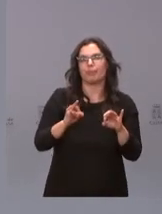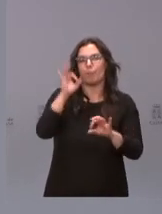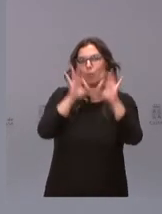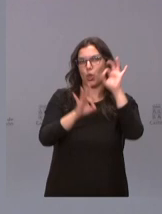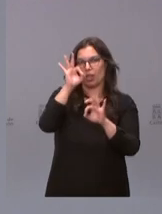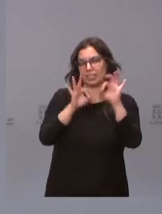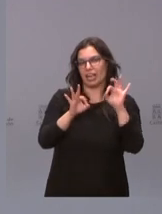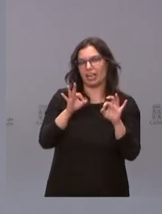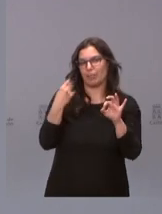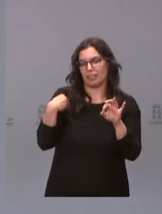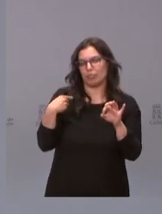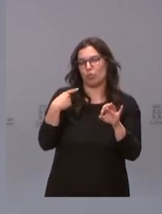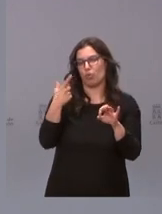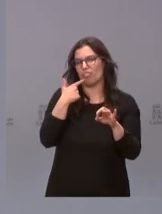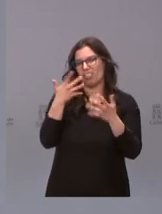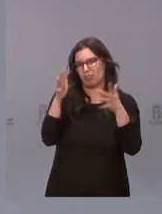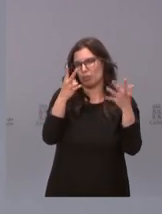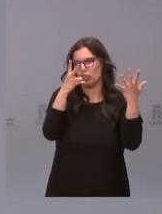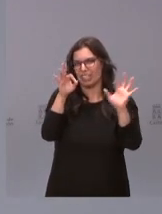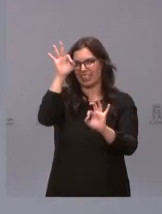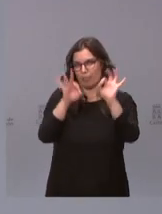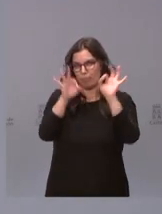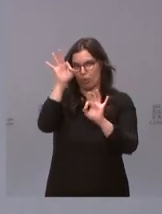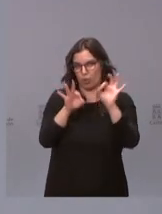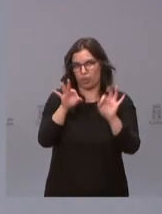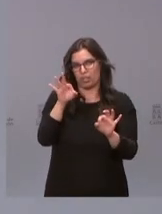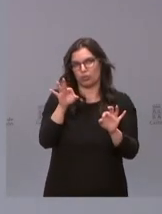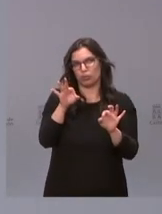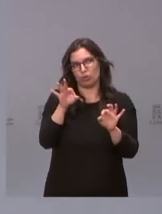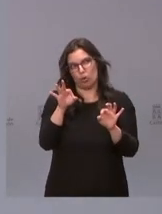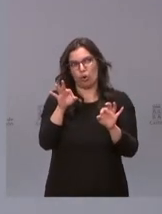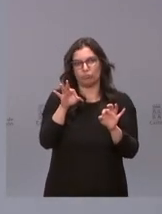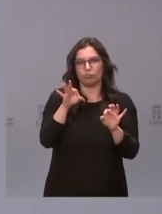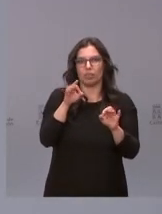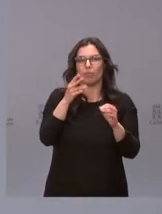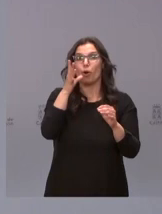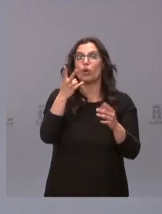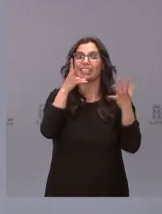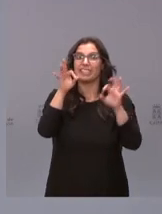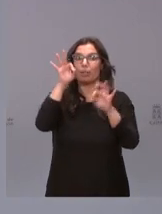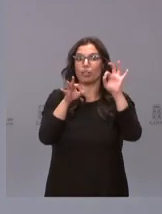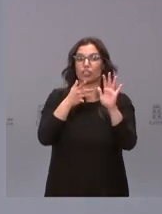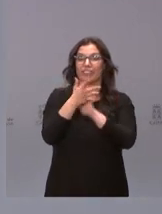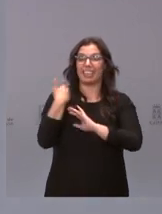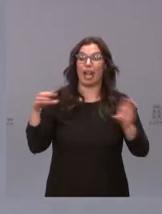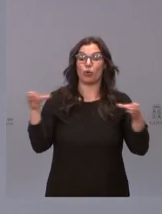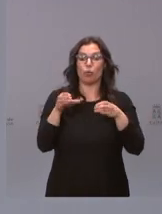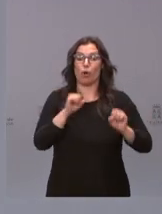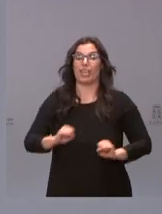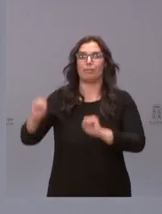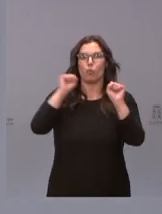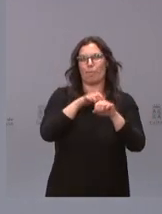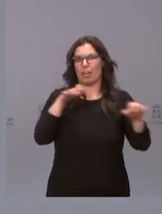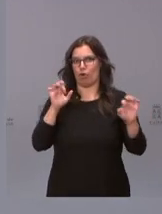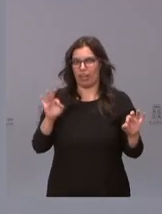porcentaje en torno al 70% que es lo que se podría considerar como inmunidad de grupo. Por tanto,